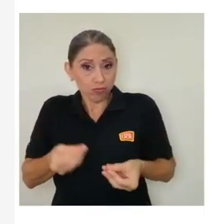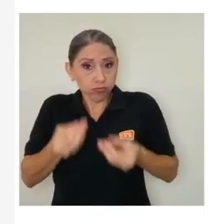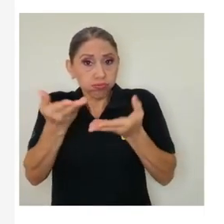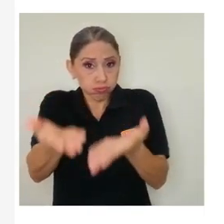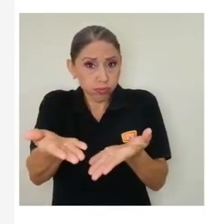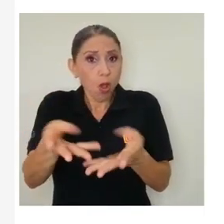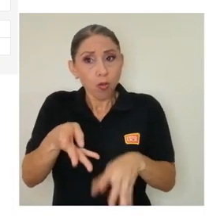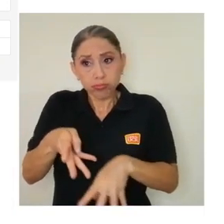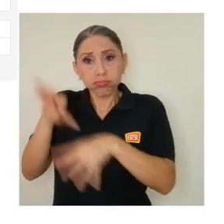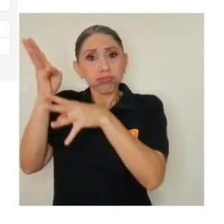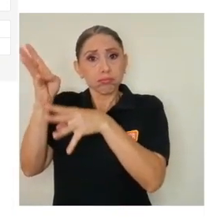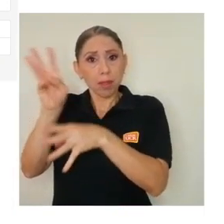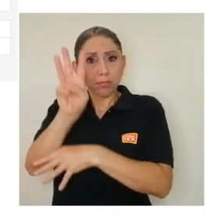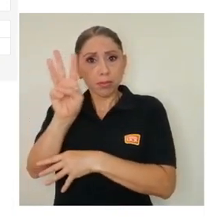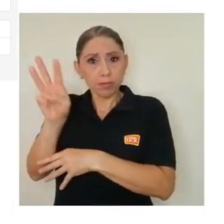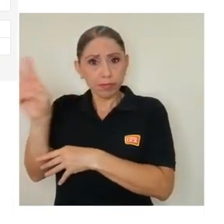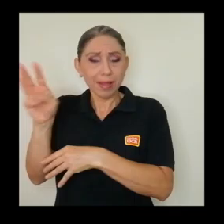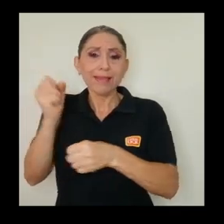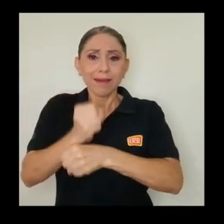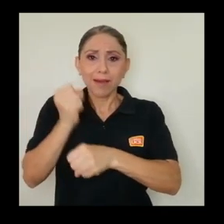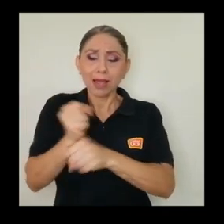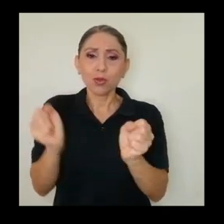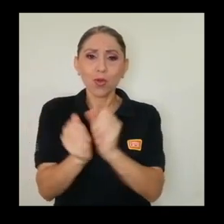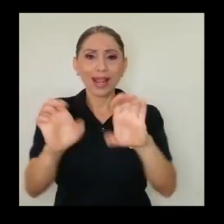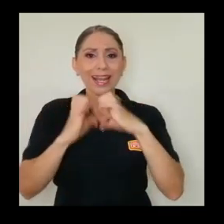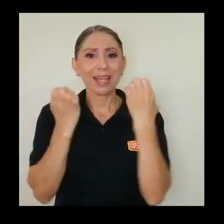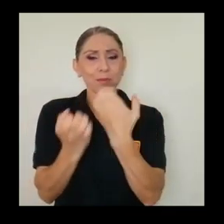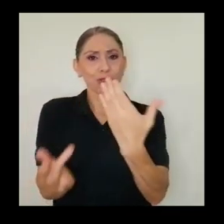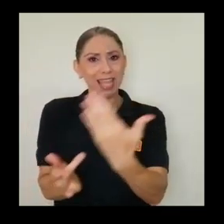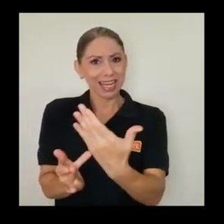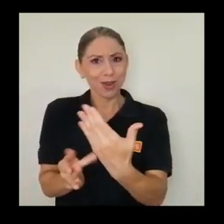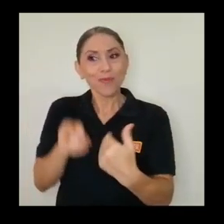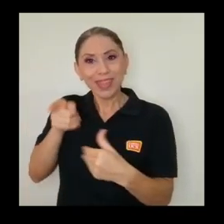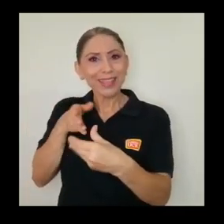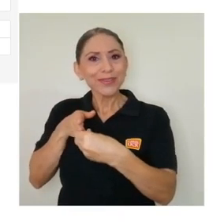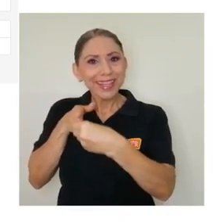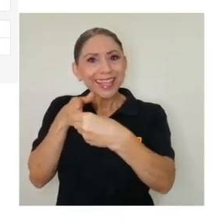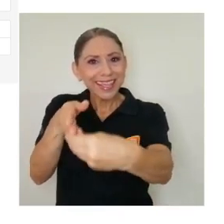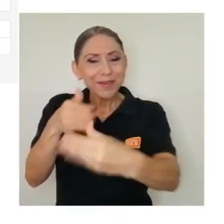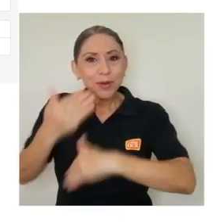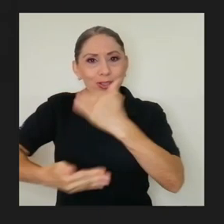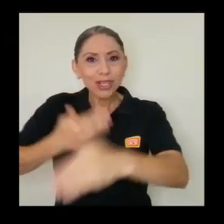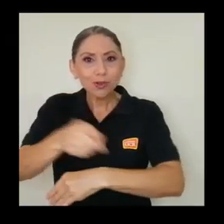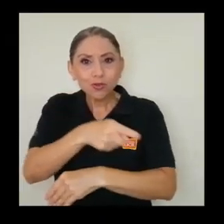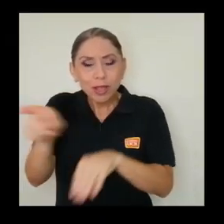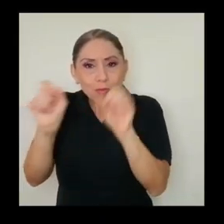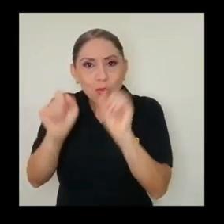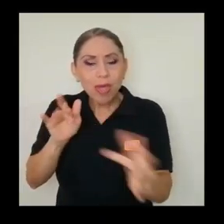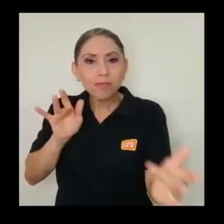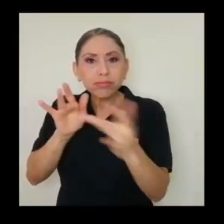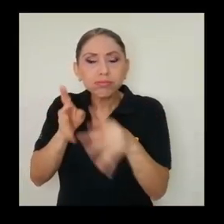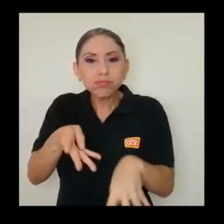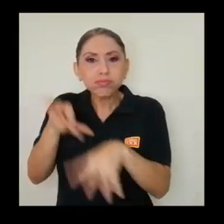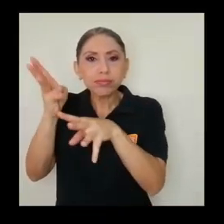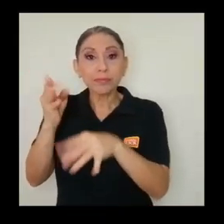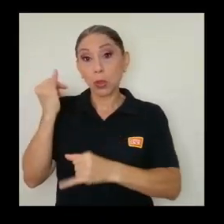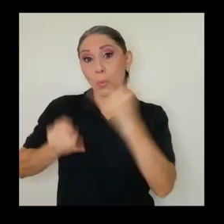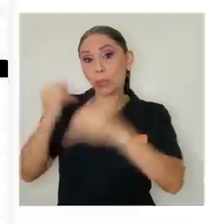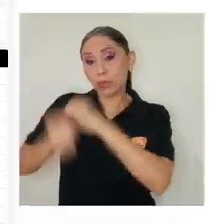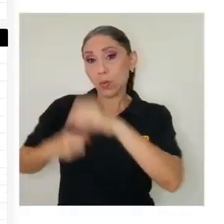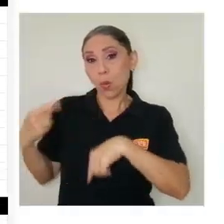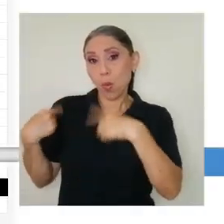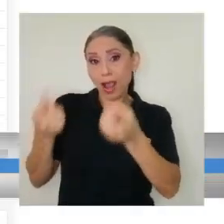que en la región se encuentran y mantienen un constante ingreso de obras en esta misma gama del